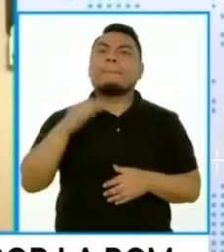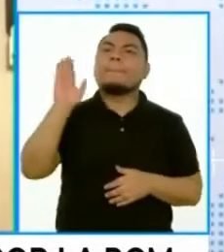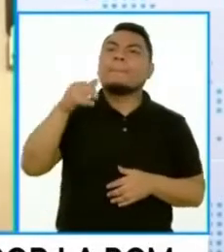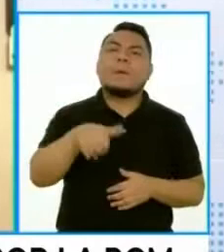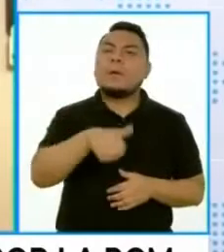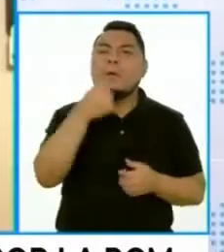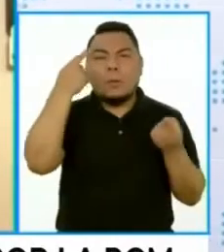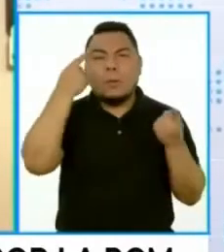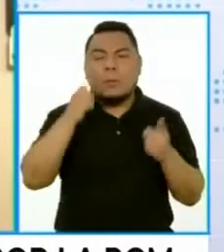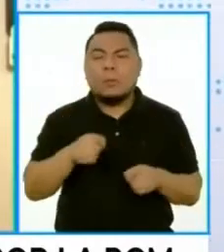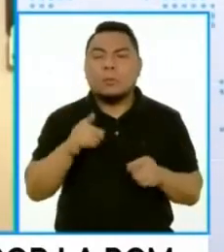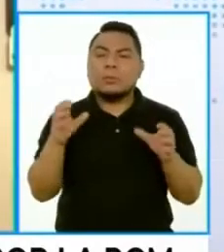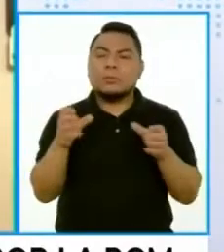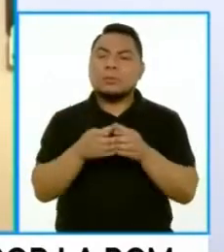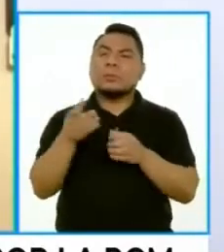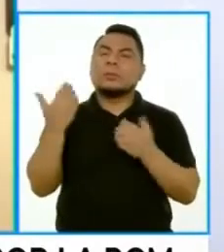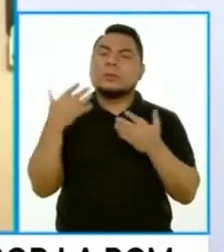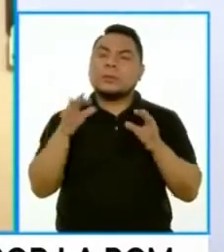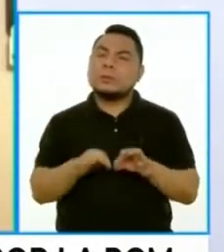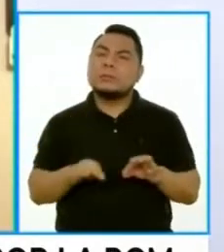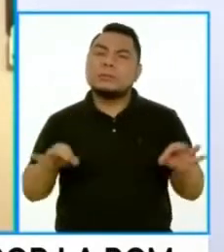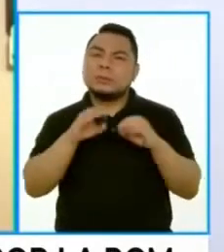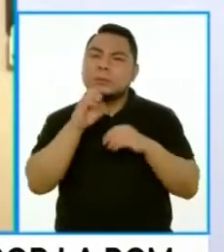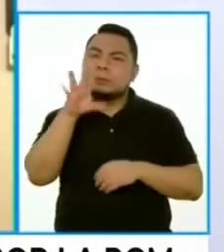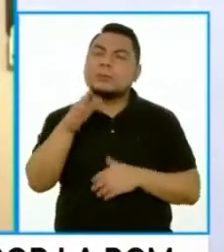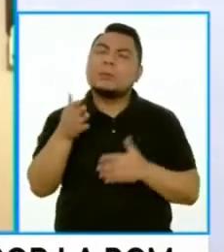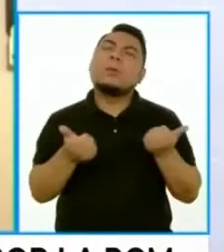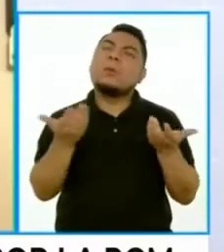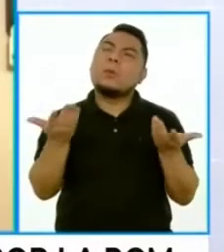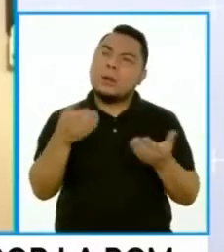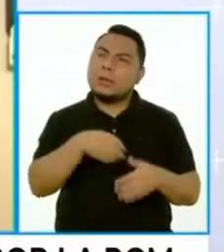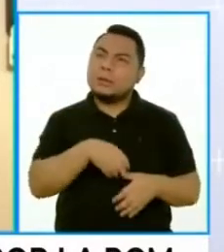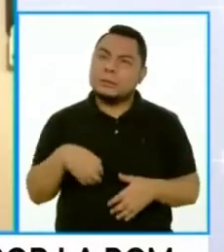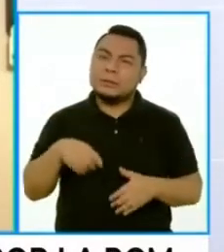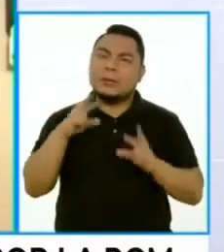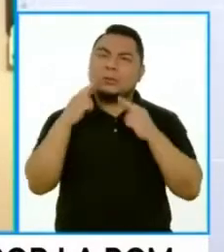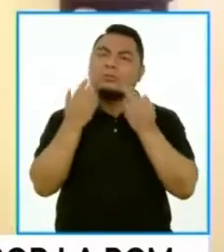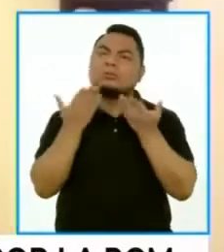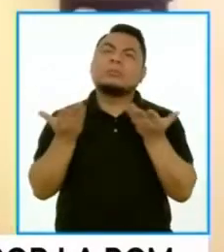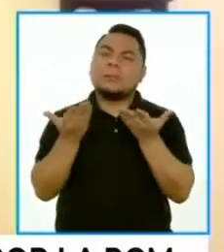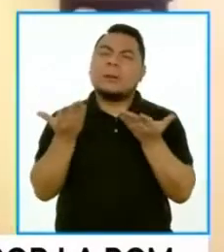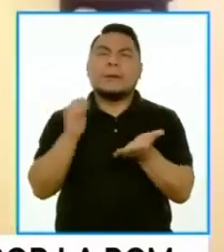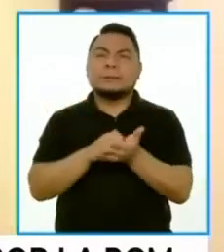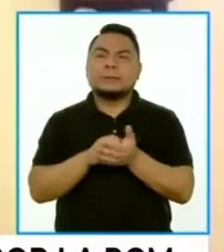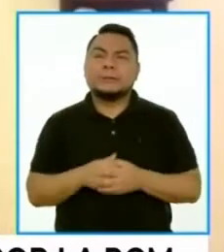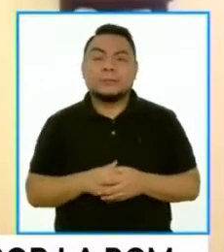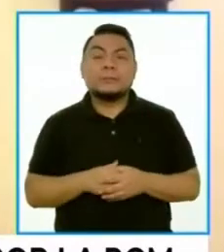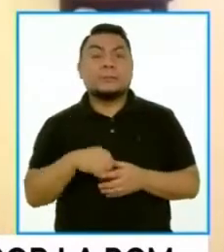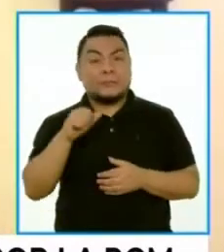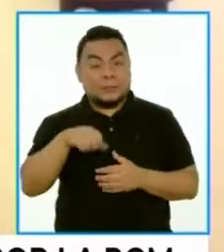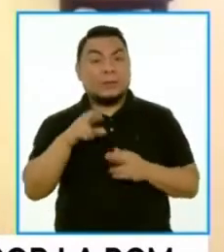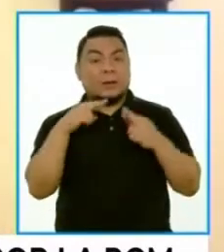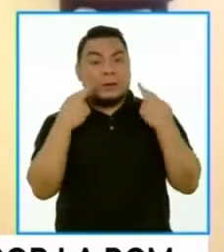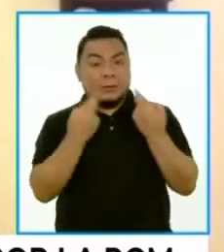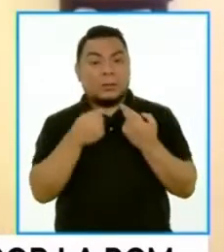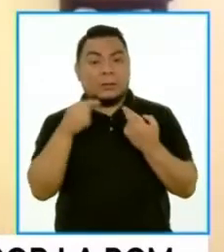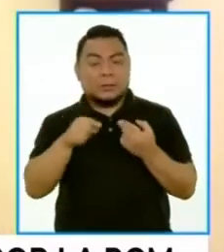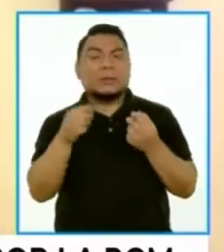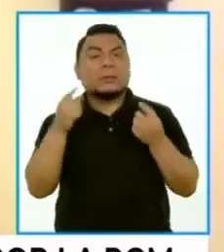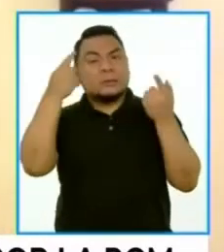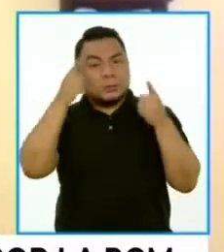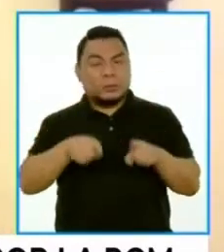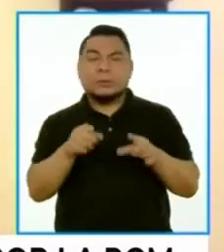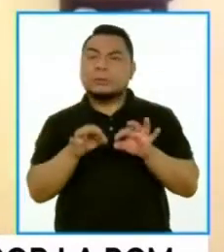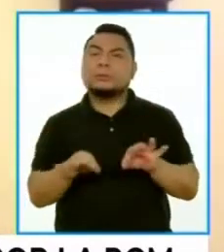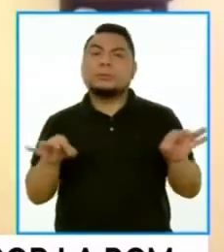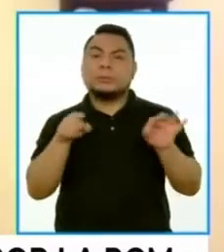alcanzado hoy en la Junta de Portavoces que sea importante mencionar, congresista? Un acuerdo muy importante que está en el